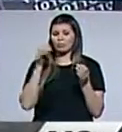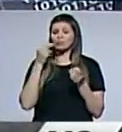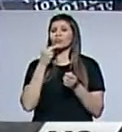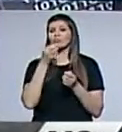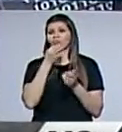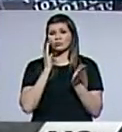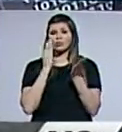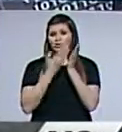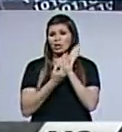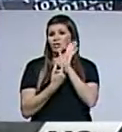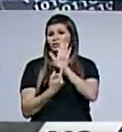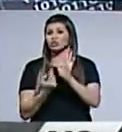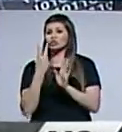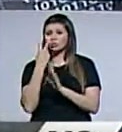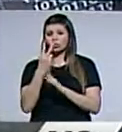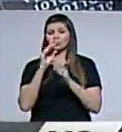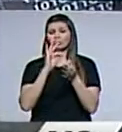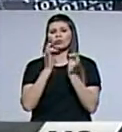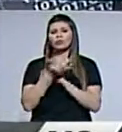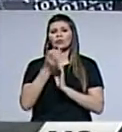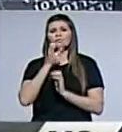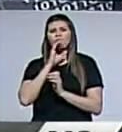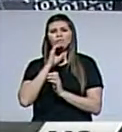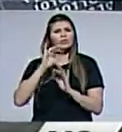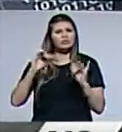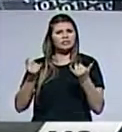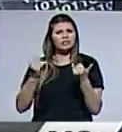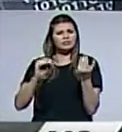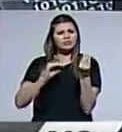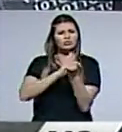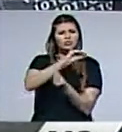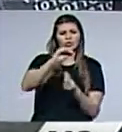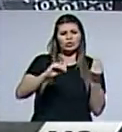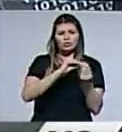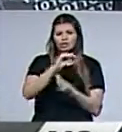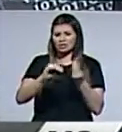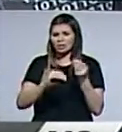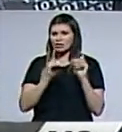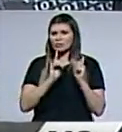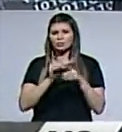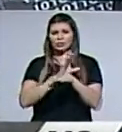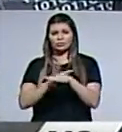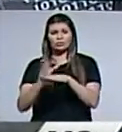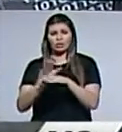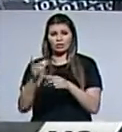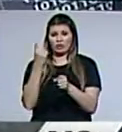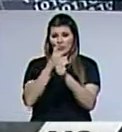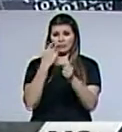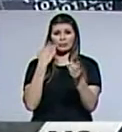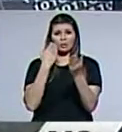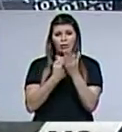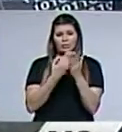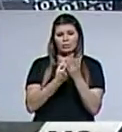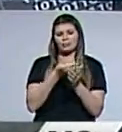ilustraciones que muestran a dónde han llegado las sociedades secularizadas. El primer ejemplo es